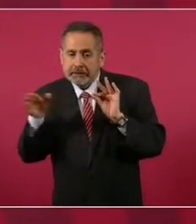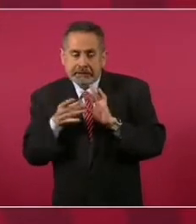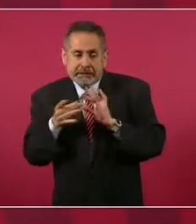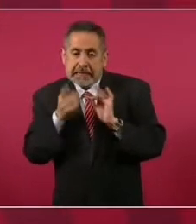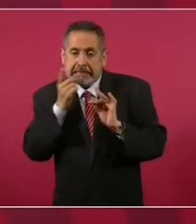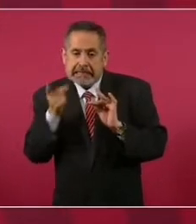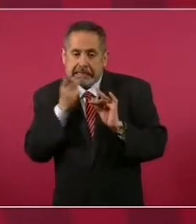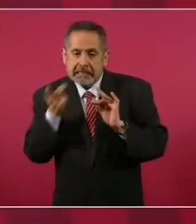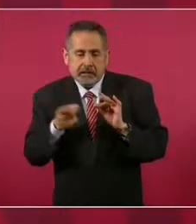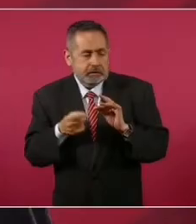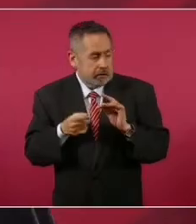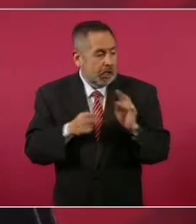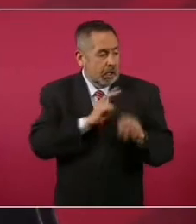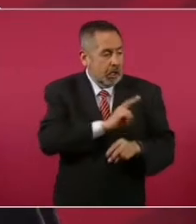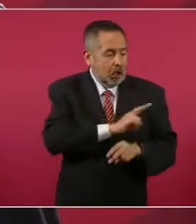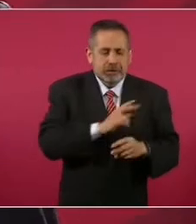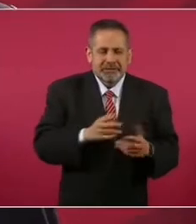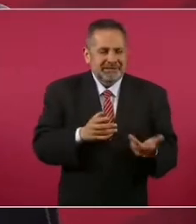lo que tenía que decirle.